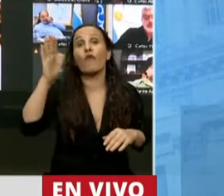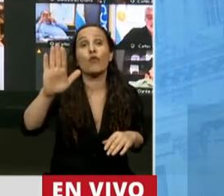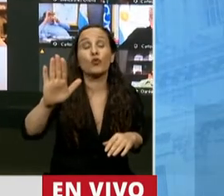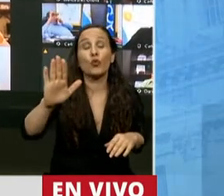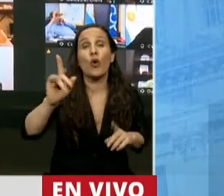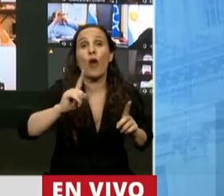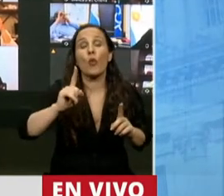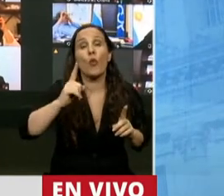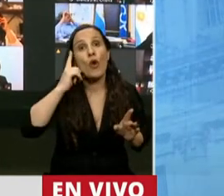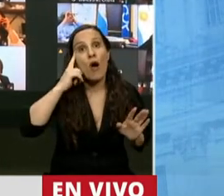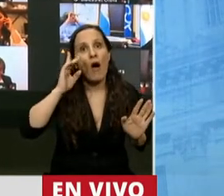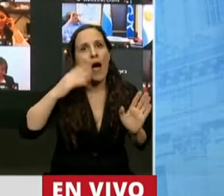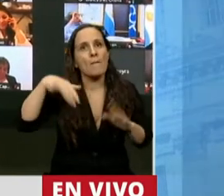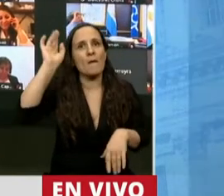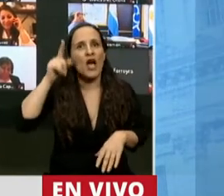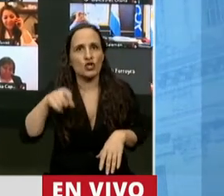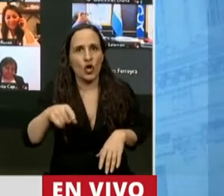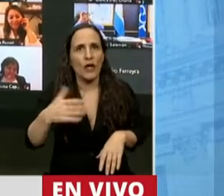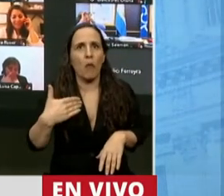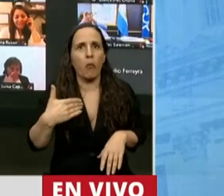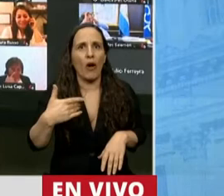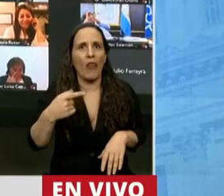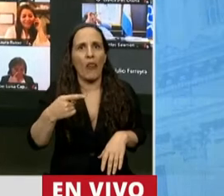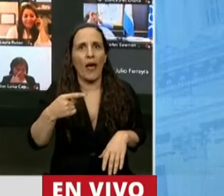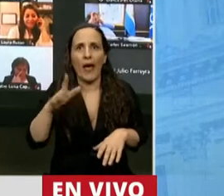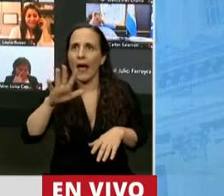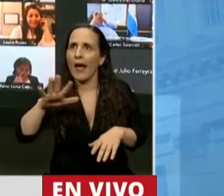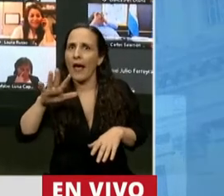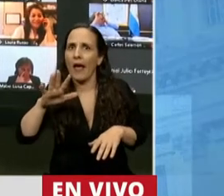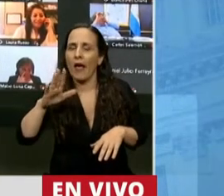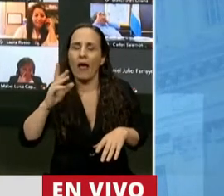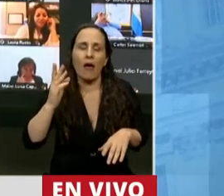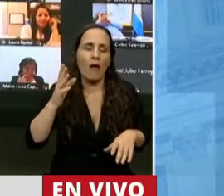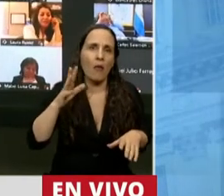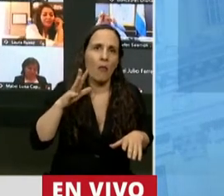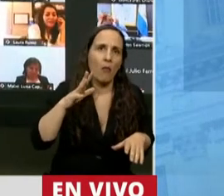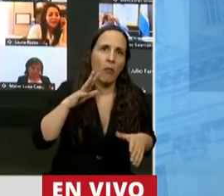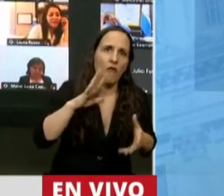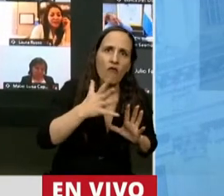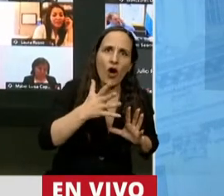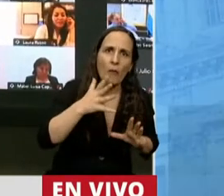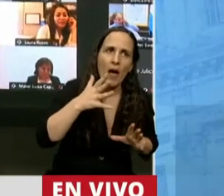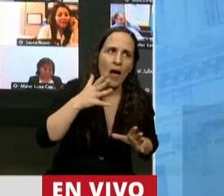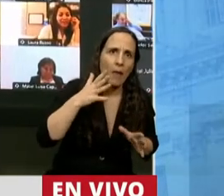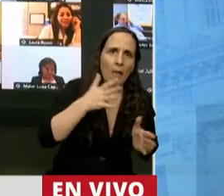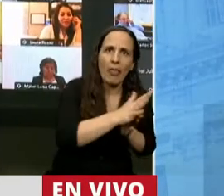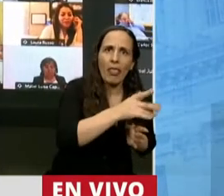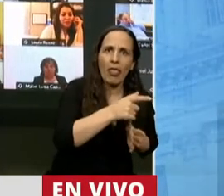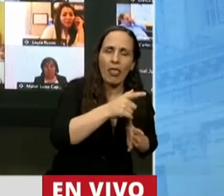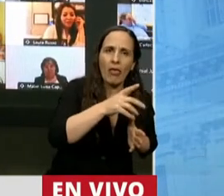pueda avanzar ahora sí contra otras jurisdicciones. Muy peligrosa la abertura de esa puerta, Presidente.